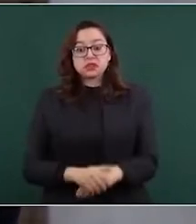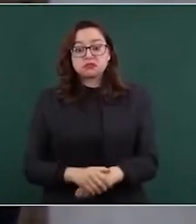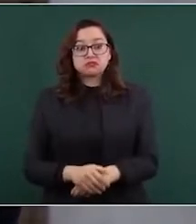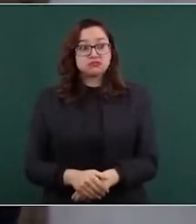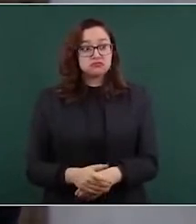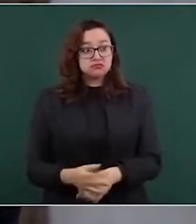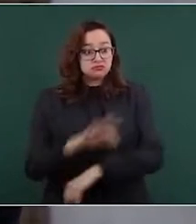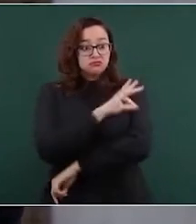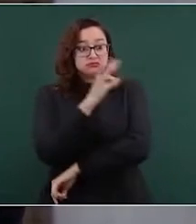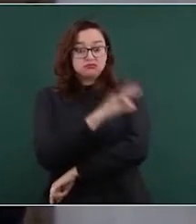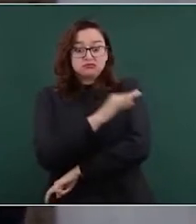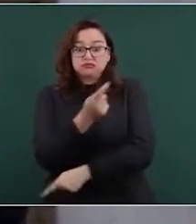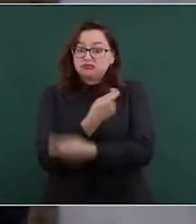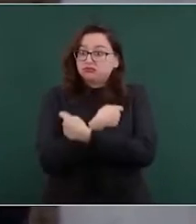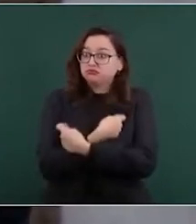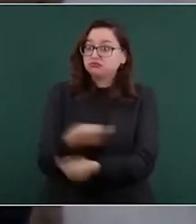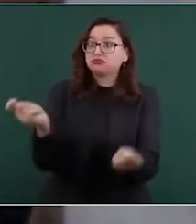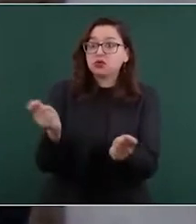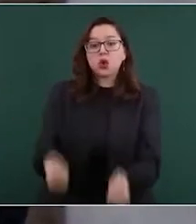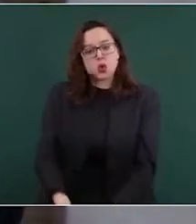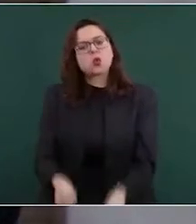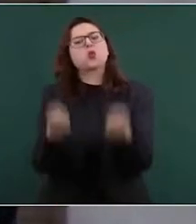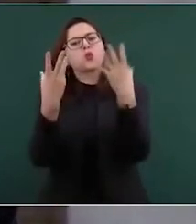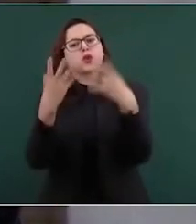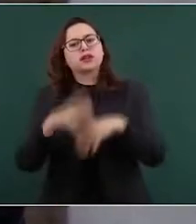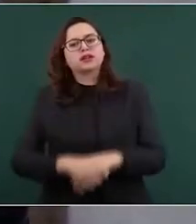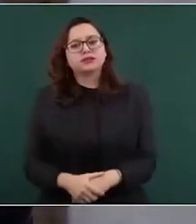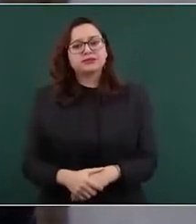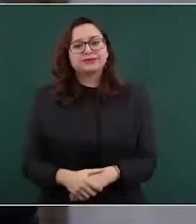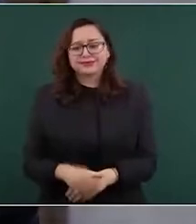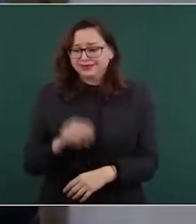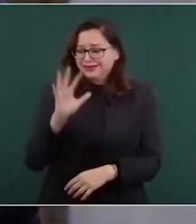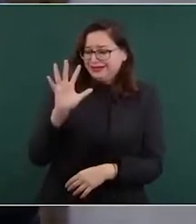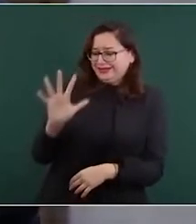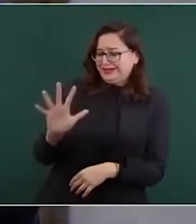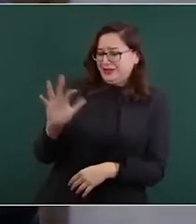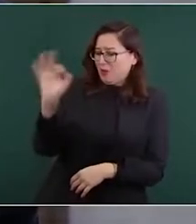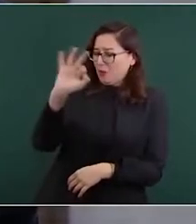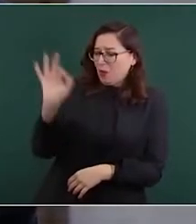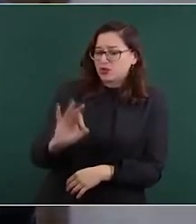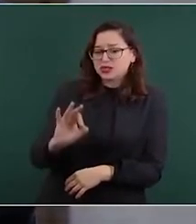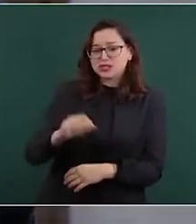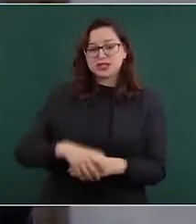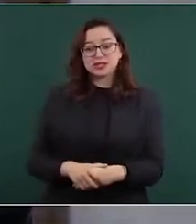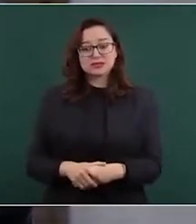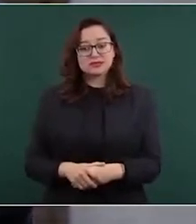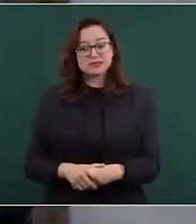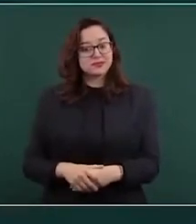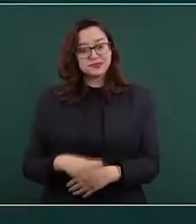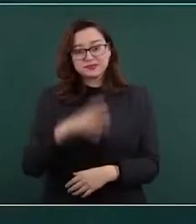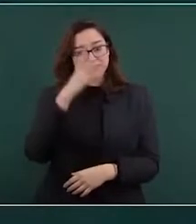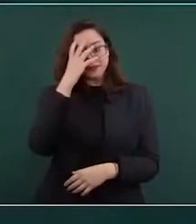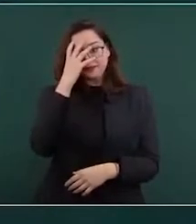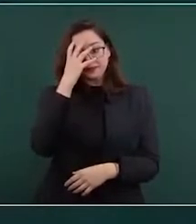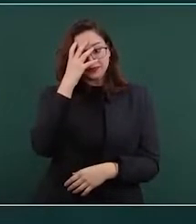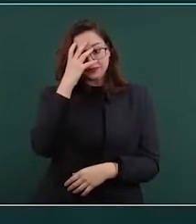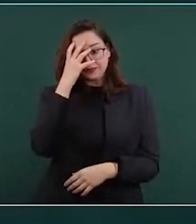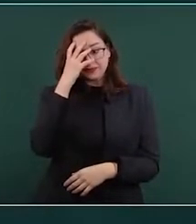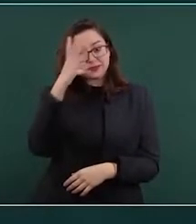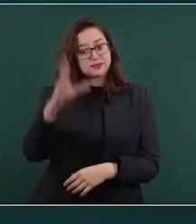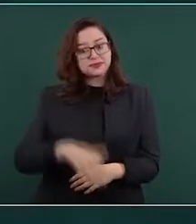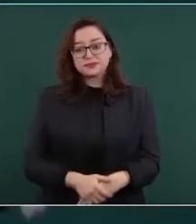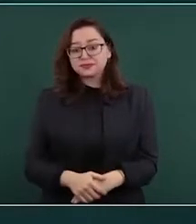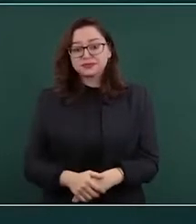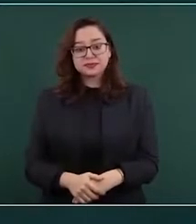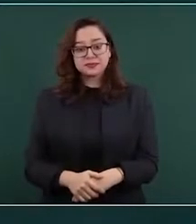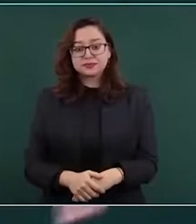de todas las vacunas aplicadas. Es una vergüenza. El